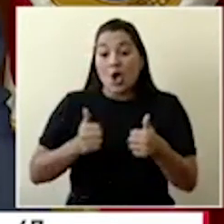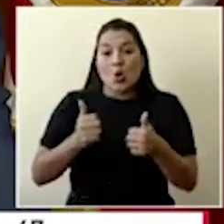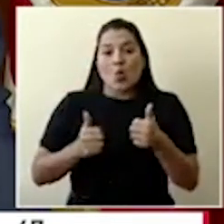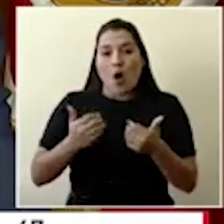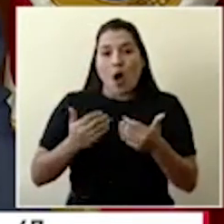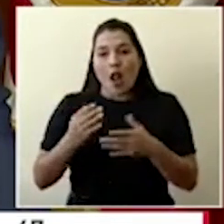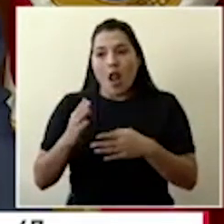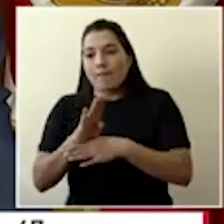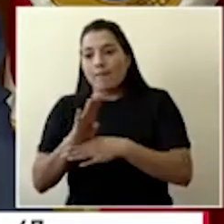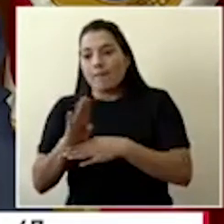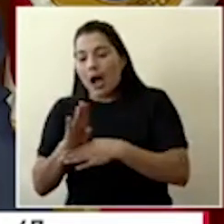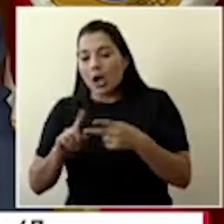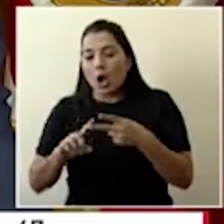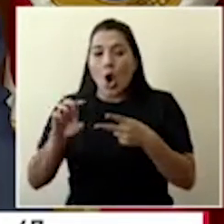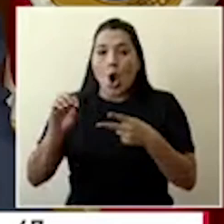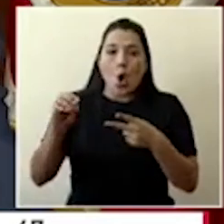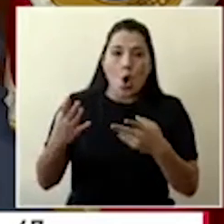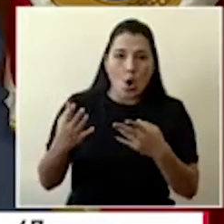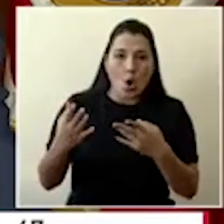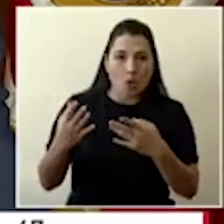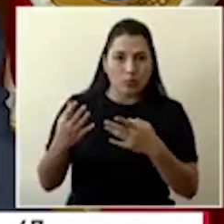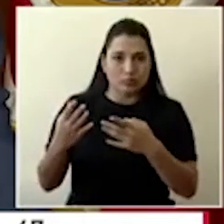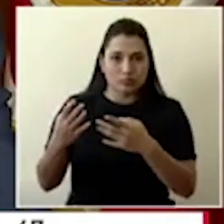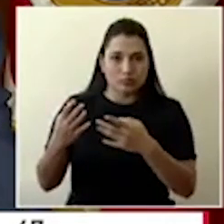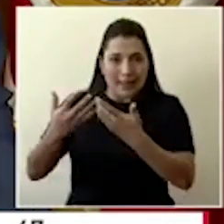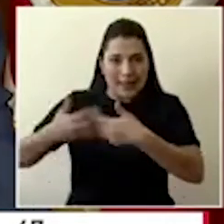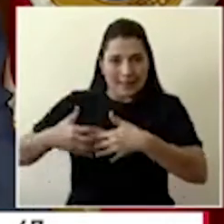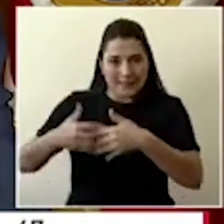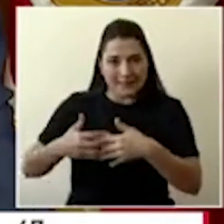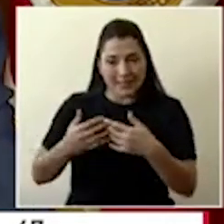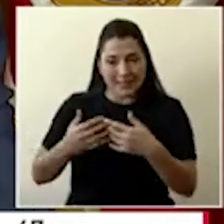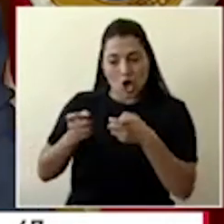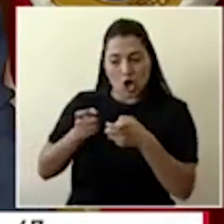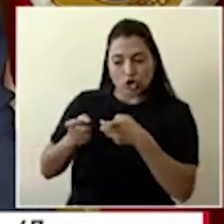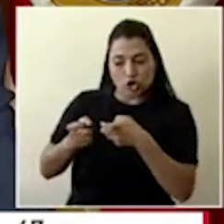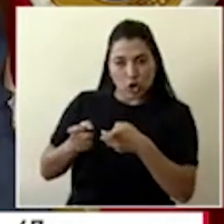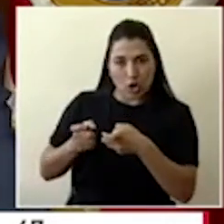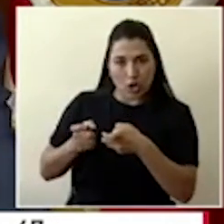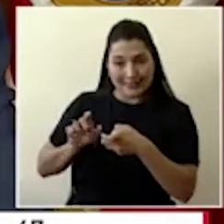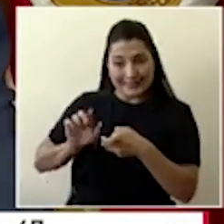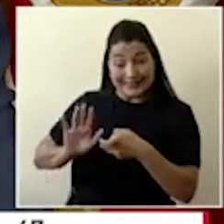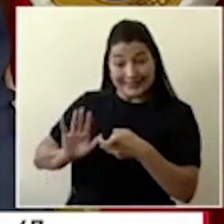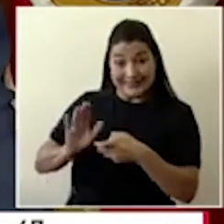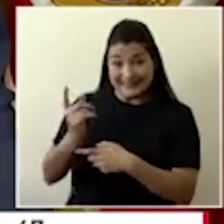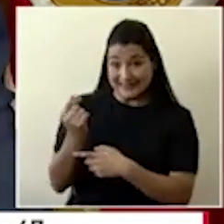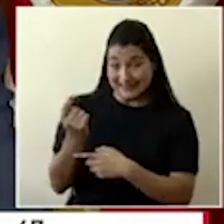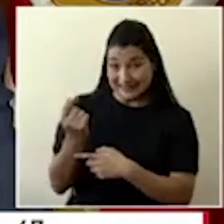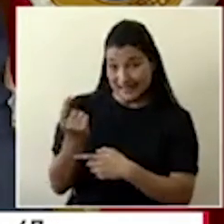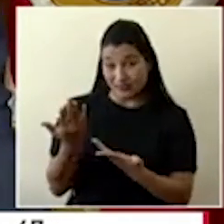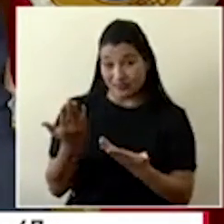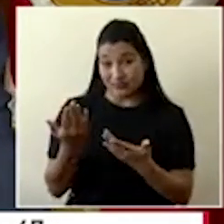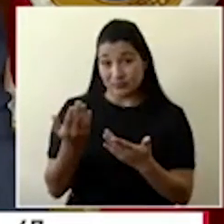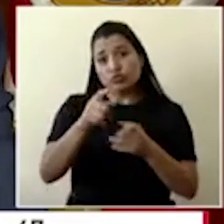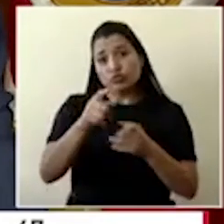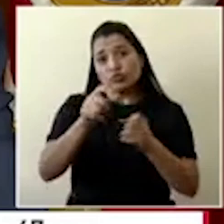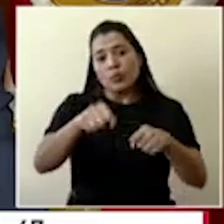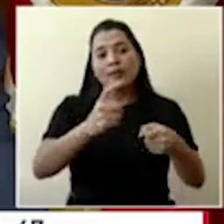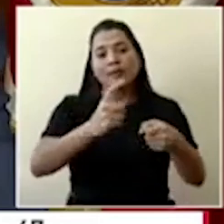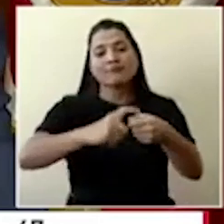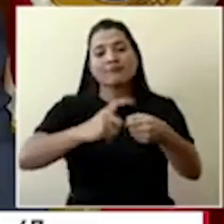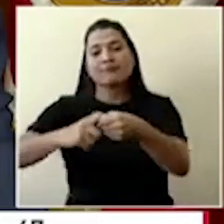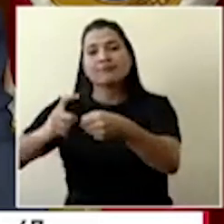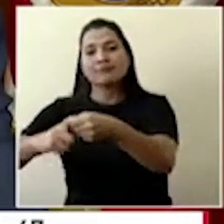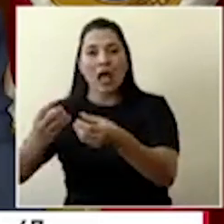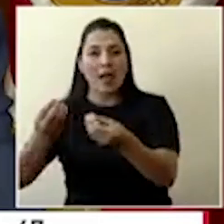está manejando esos fondos para su persona. Entonces hay gente que a veces tal vez está saliendo a la calle buscando